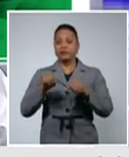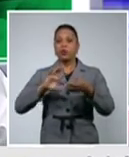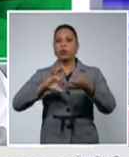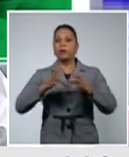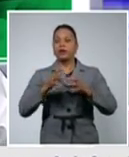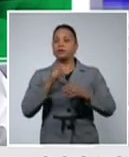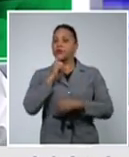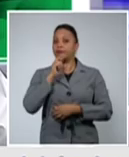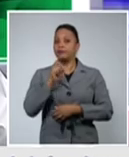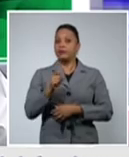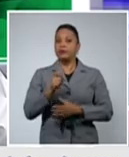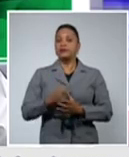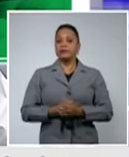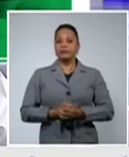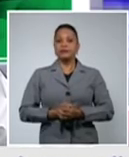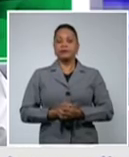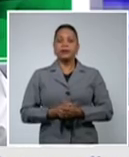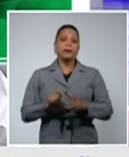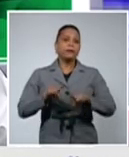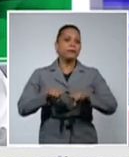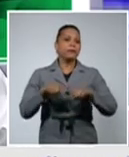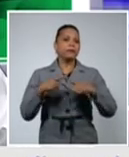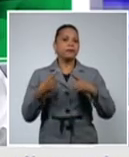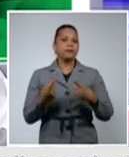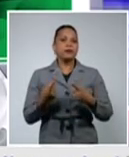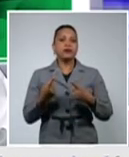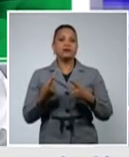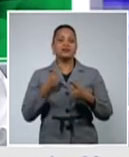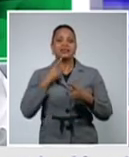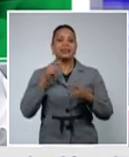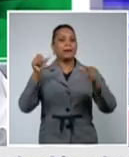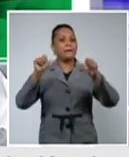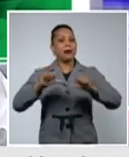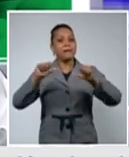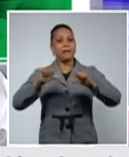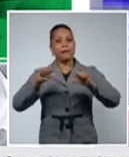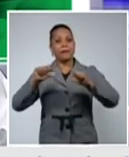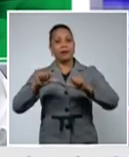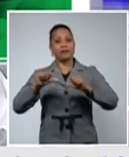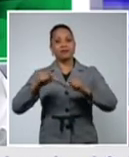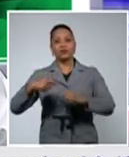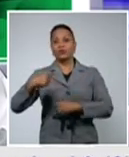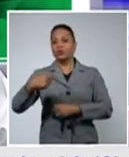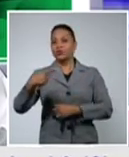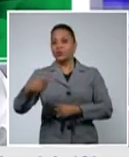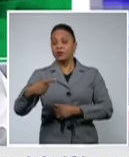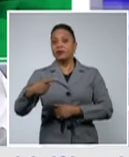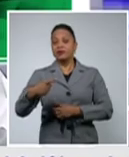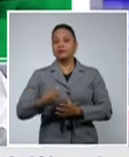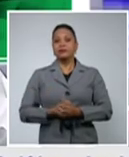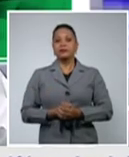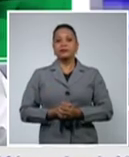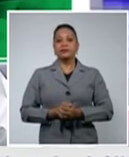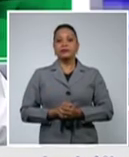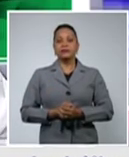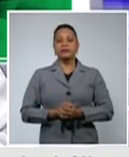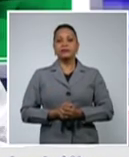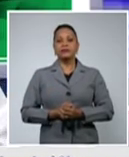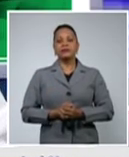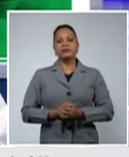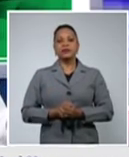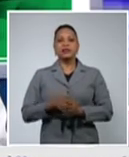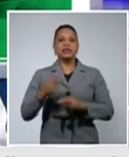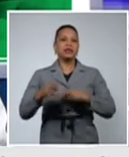pero lamentablemente tuvo un empeoramiento clínico, gasométrico y radiológico, que hace una